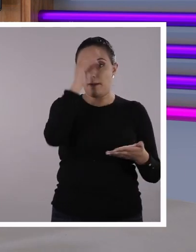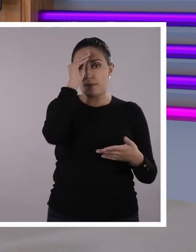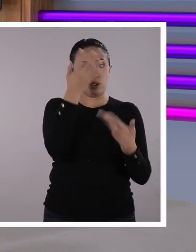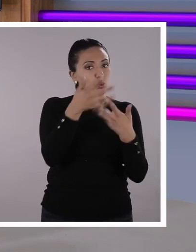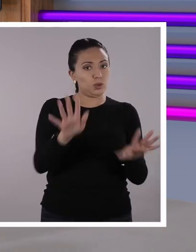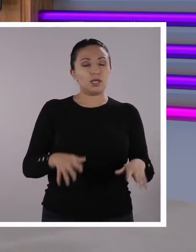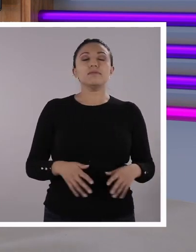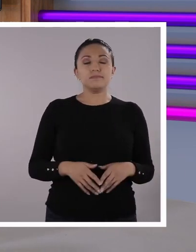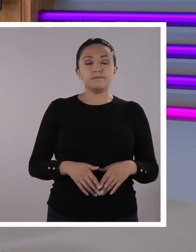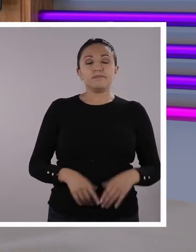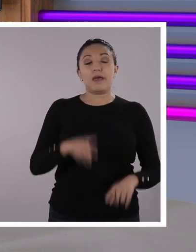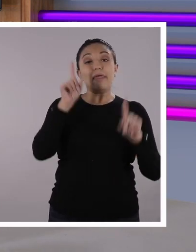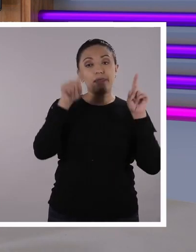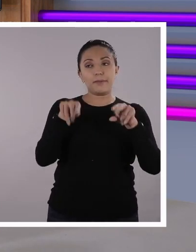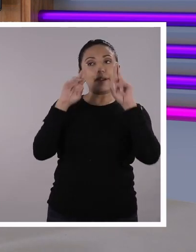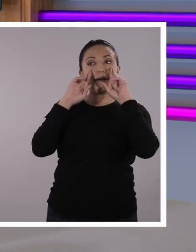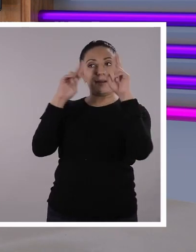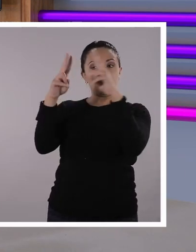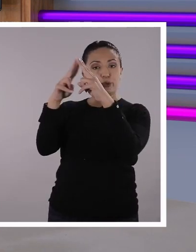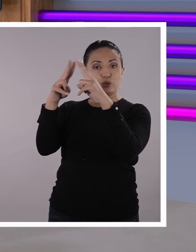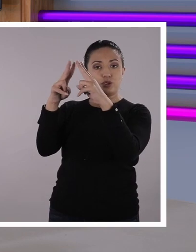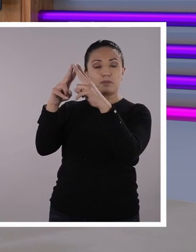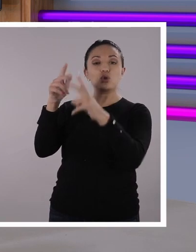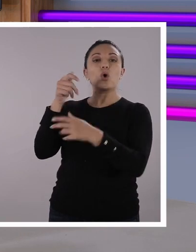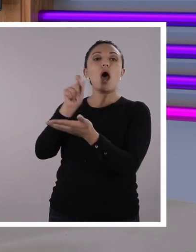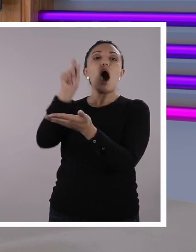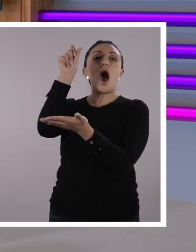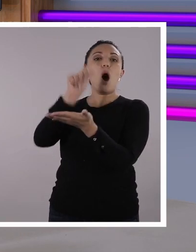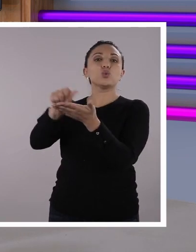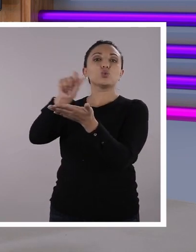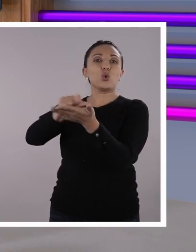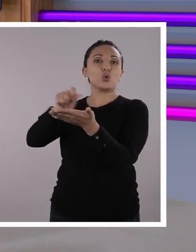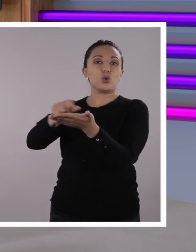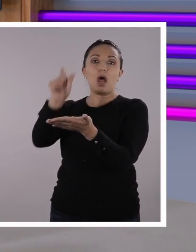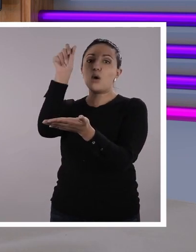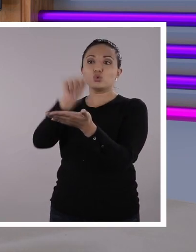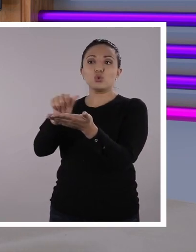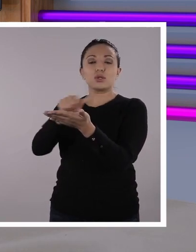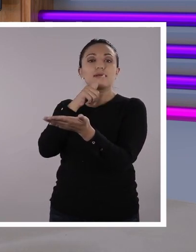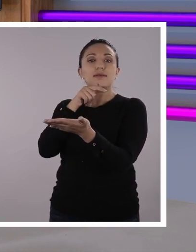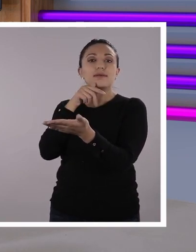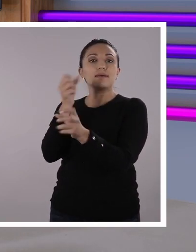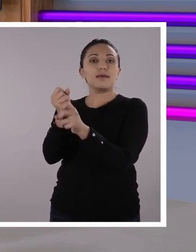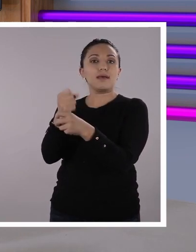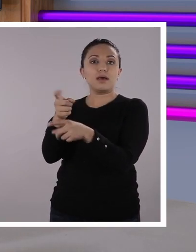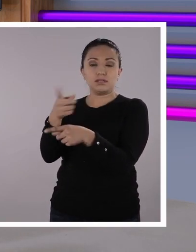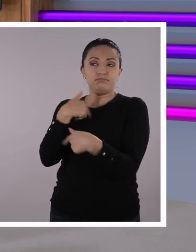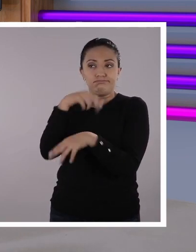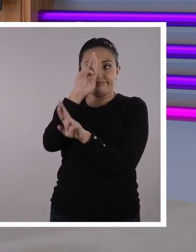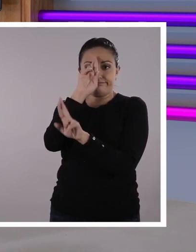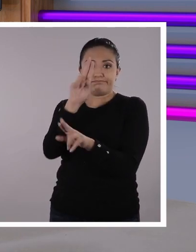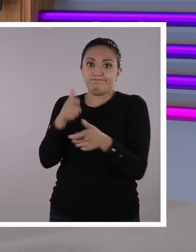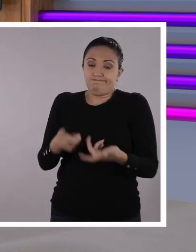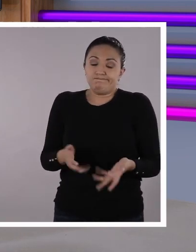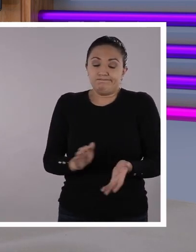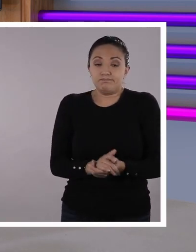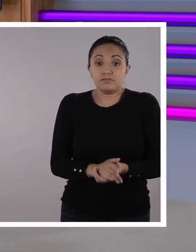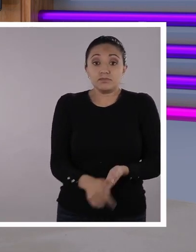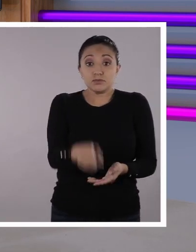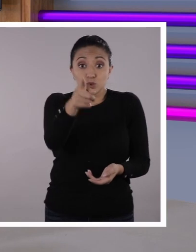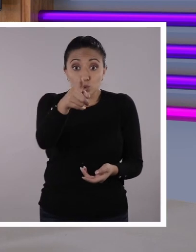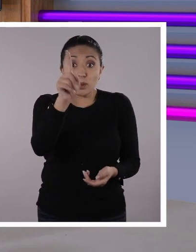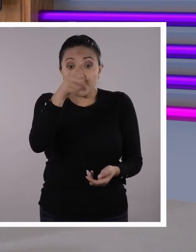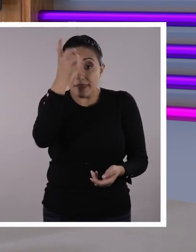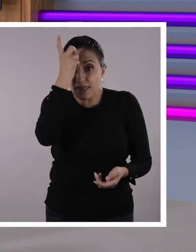qué importante esto de saber reconocer los derechos de autor de una creación artística. Recuerden, chicos y chicas, que por ejemplo, ustedes cuando